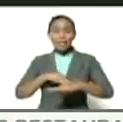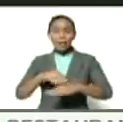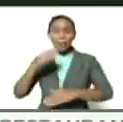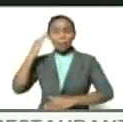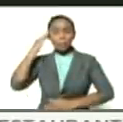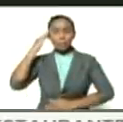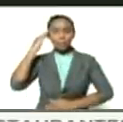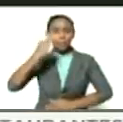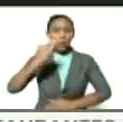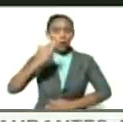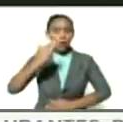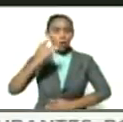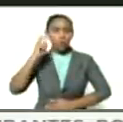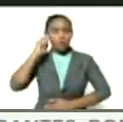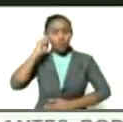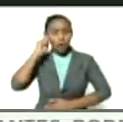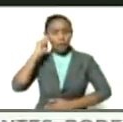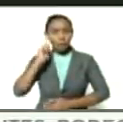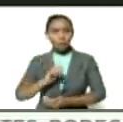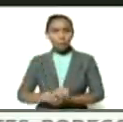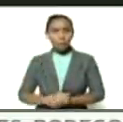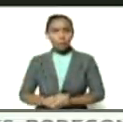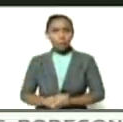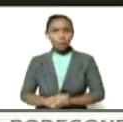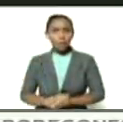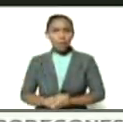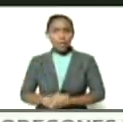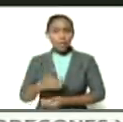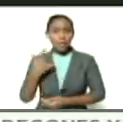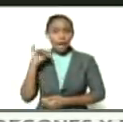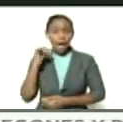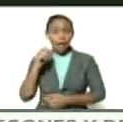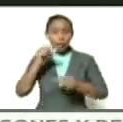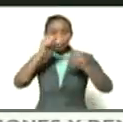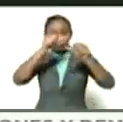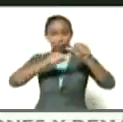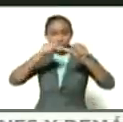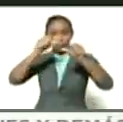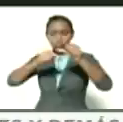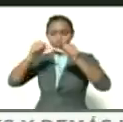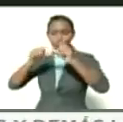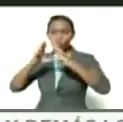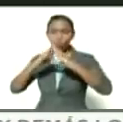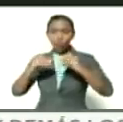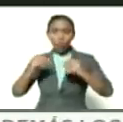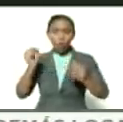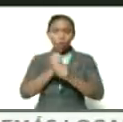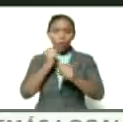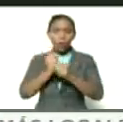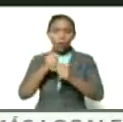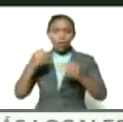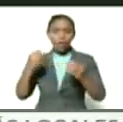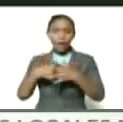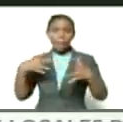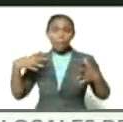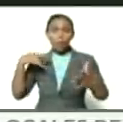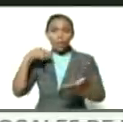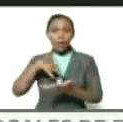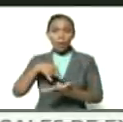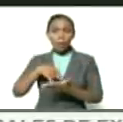jefa Carmen Teresa Meléndez estuvieron revisando todas las obras de Campo de Carabobo